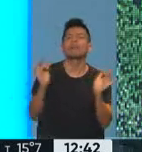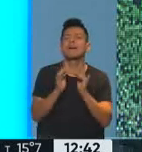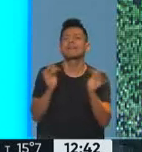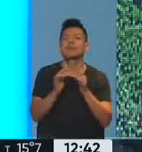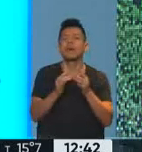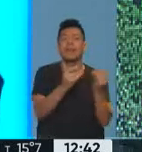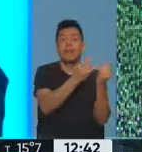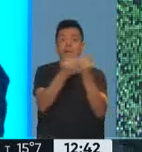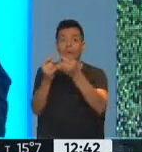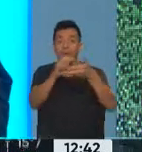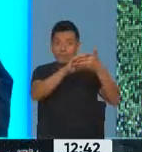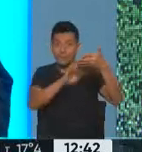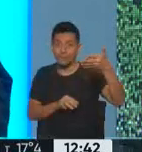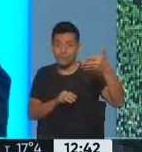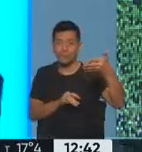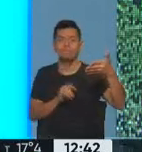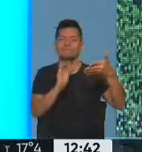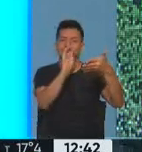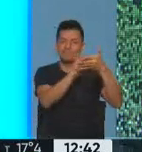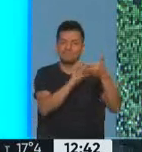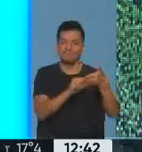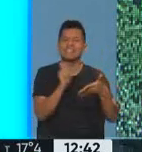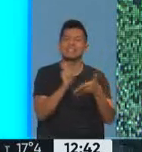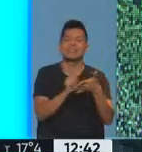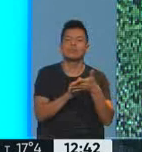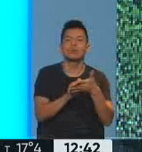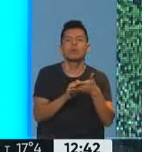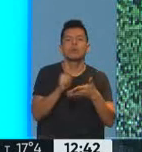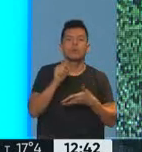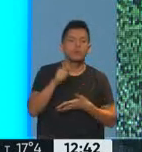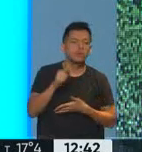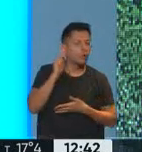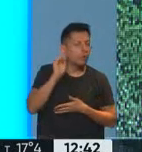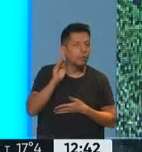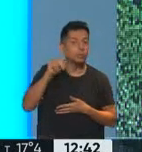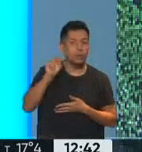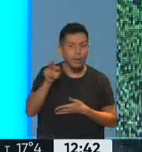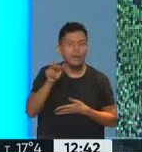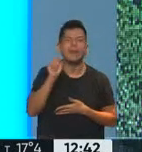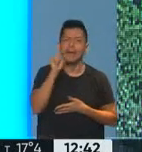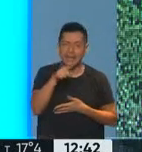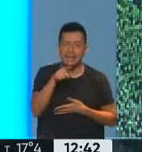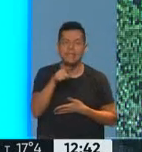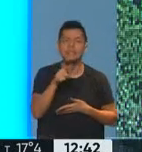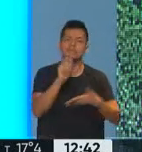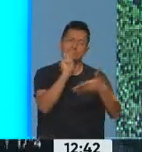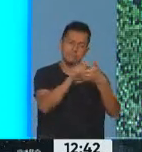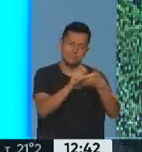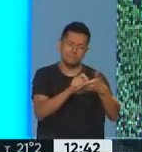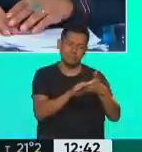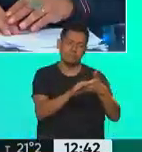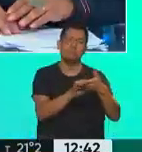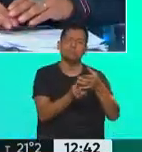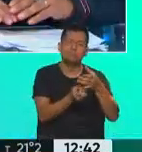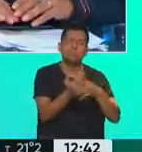en la página del censo.gov.ar y allí empezar a generar el código para